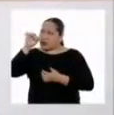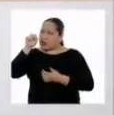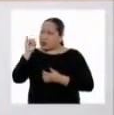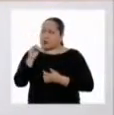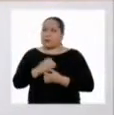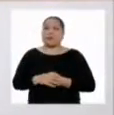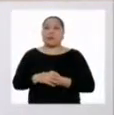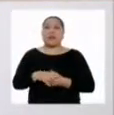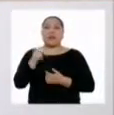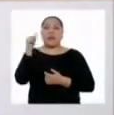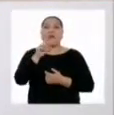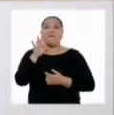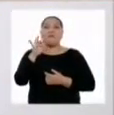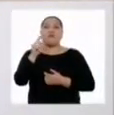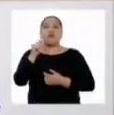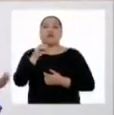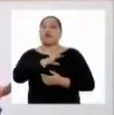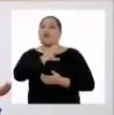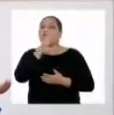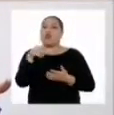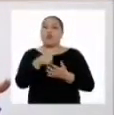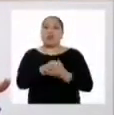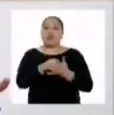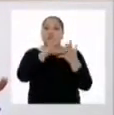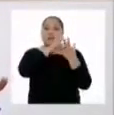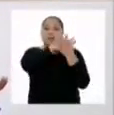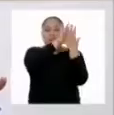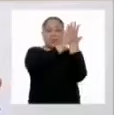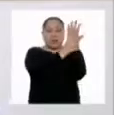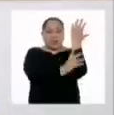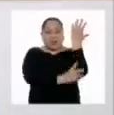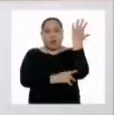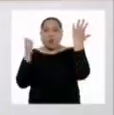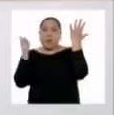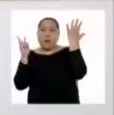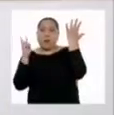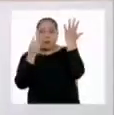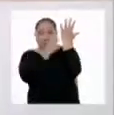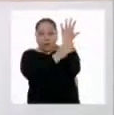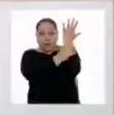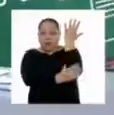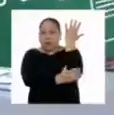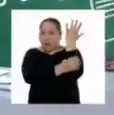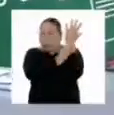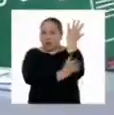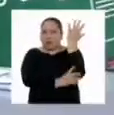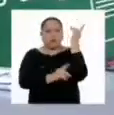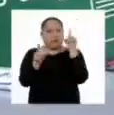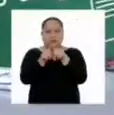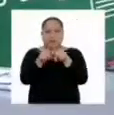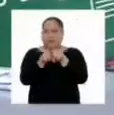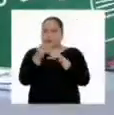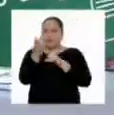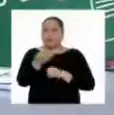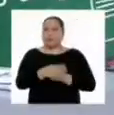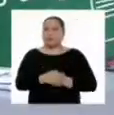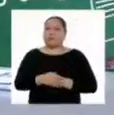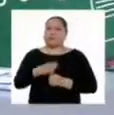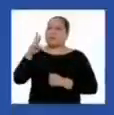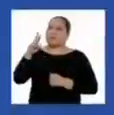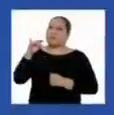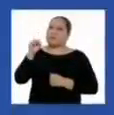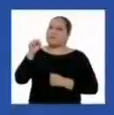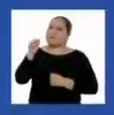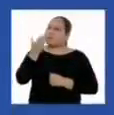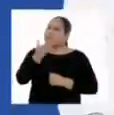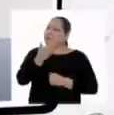La fotosíntesis la realizan todas las partes verdes de la planta, como los tallos también. Ahora es el turno de Brisa.